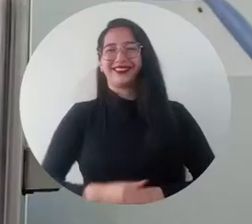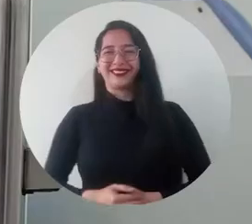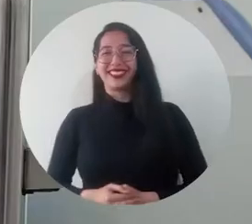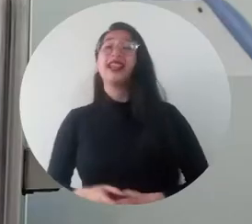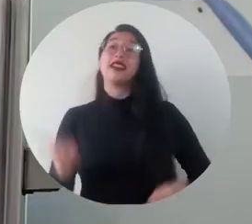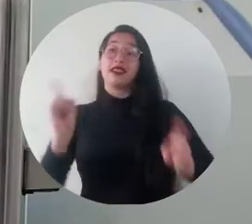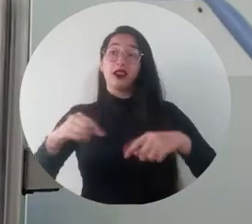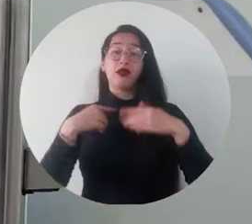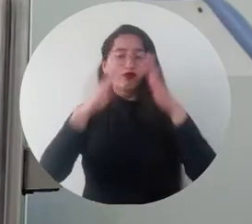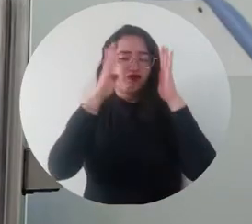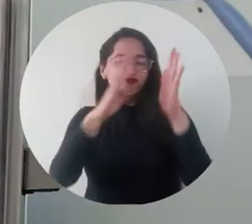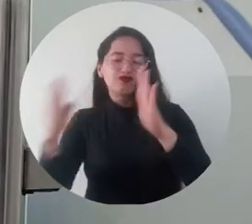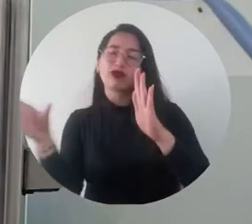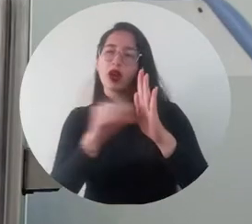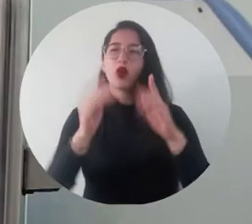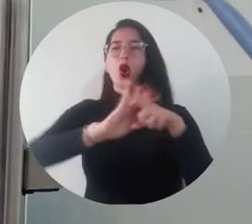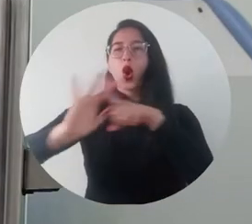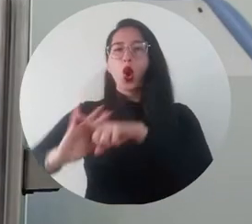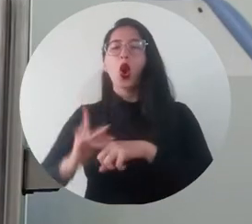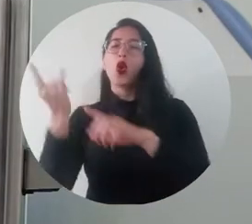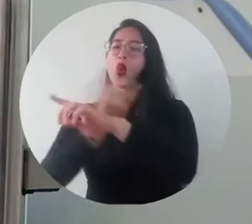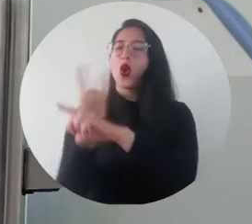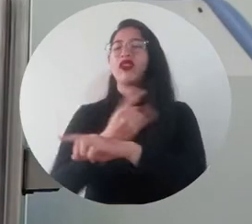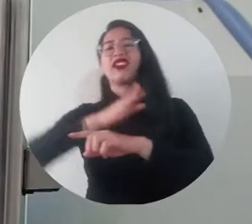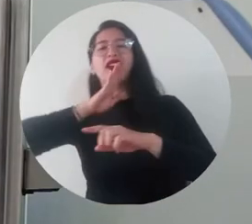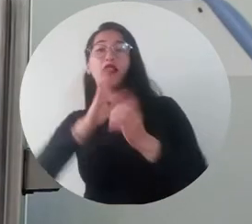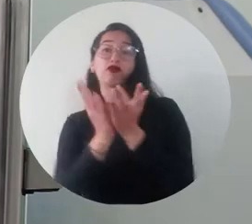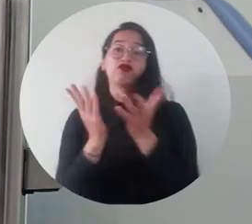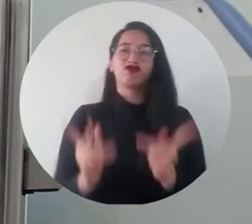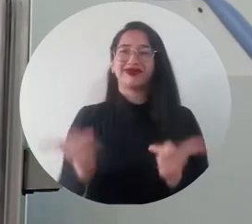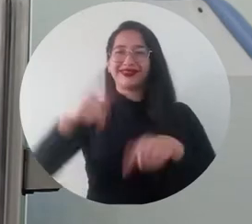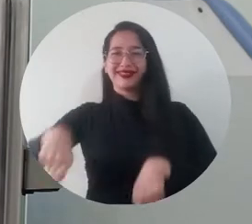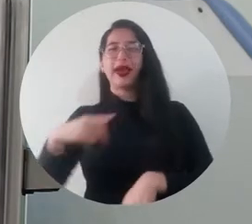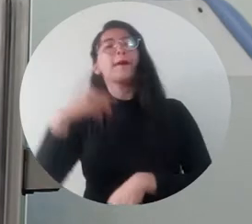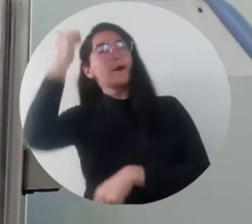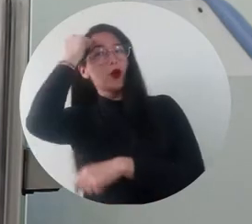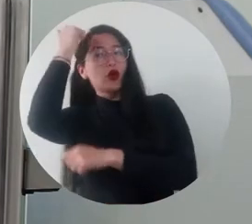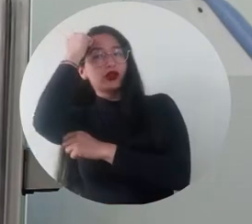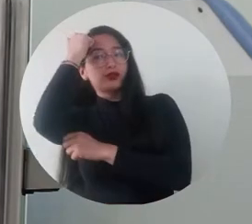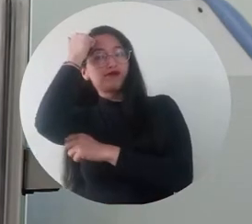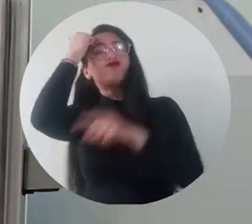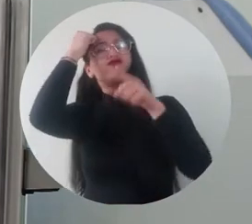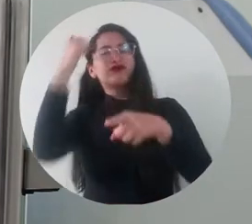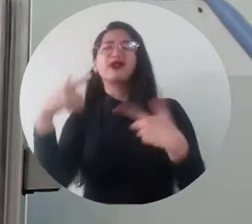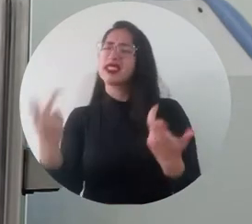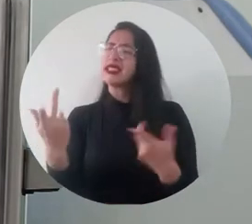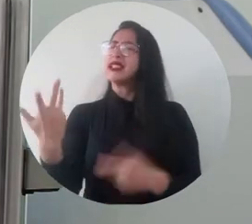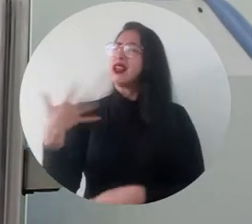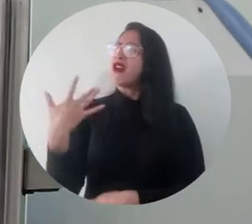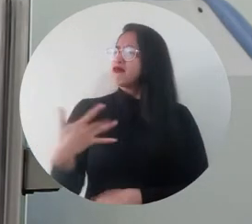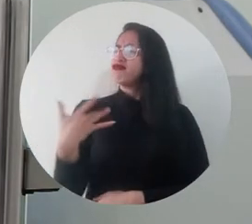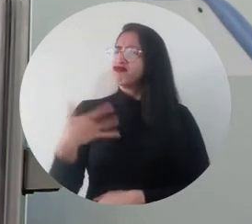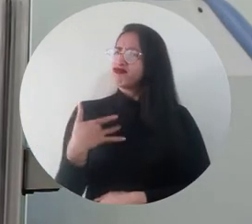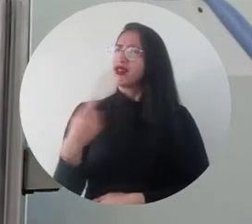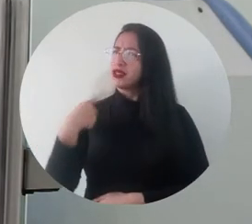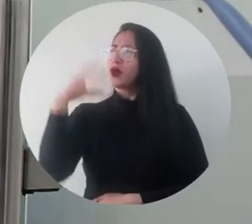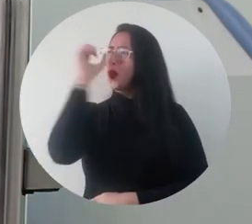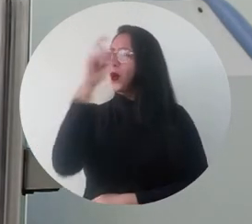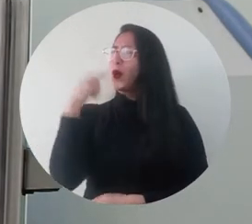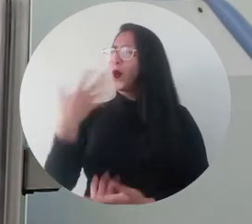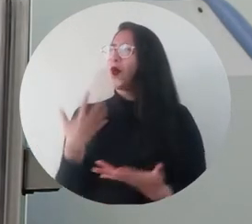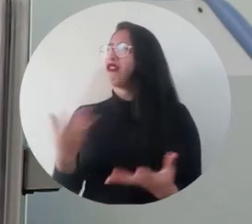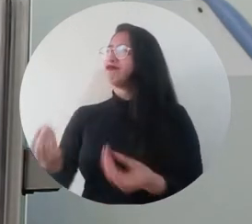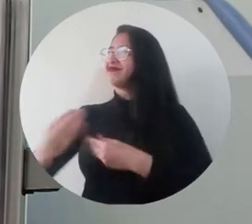Hemos optimizado los tiempos de trabajo de nuestros estudiantes y adicionalmente los profesores también están en esta